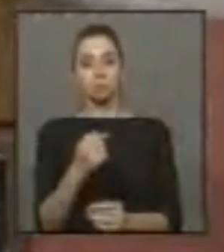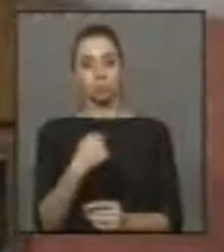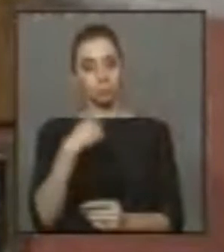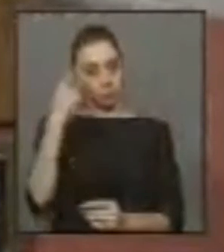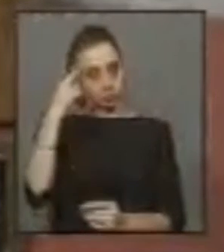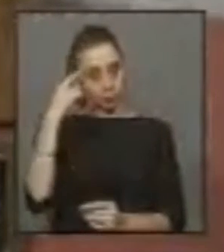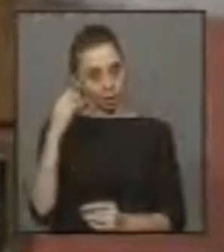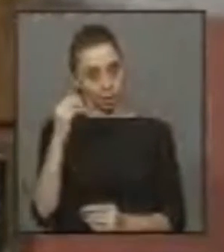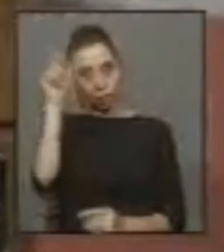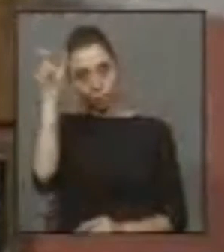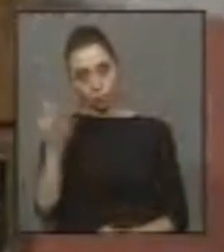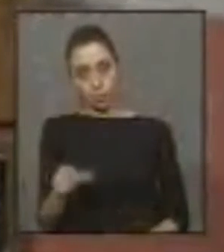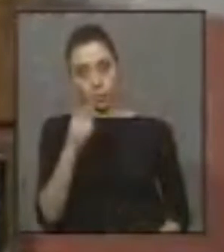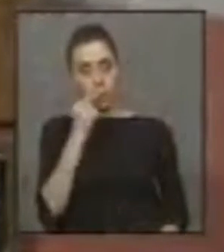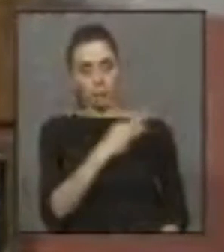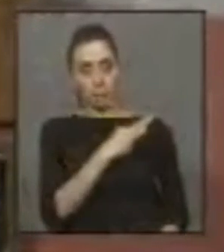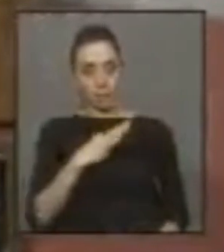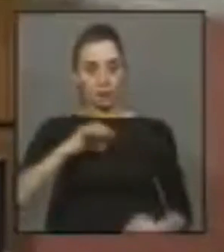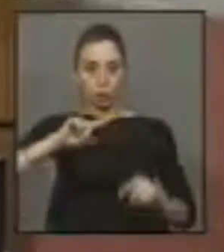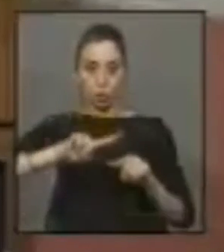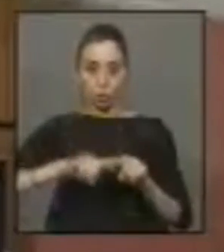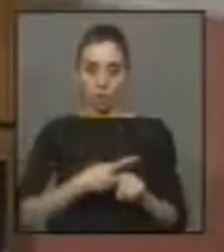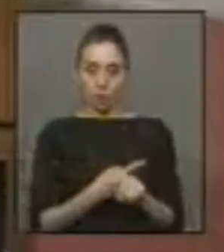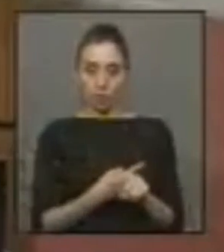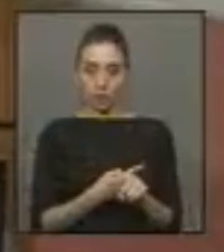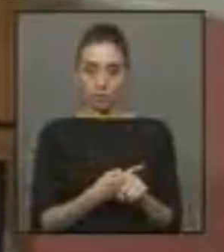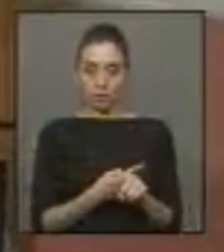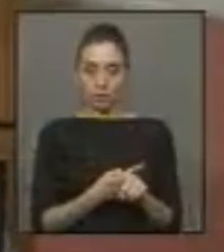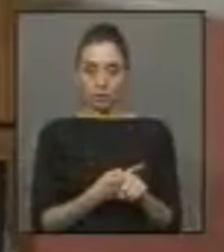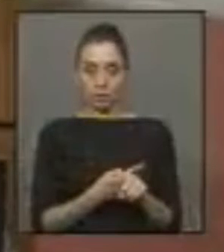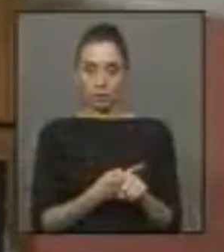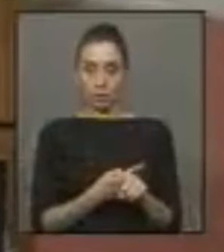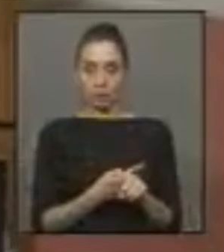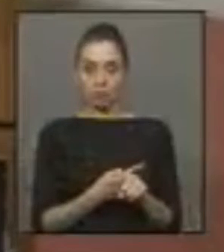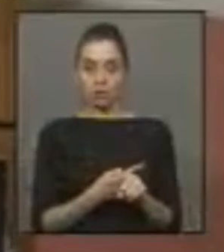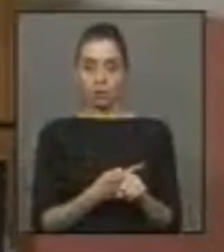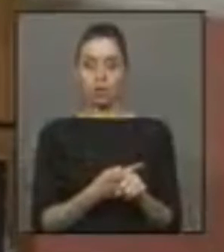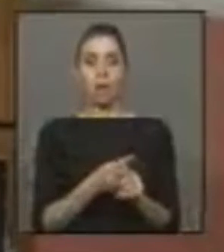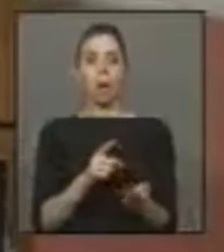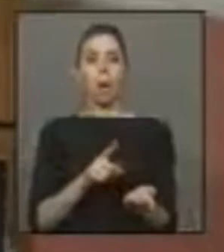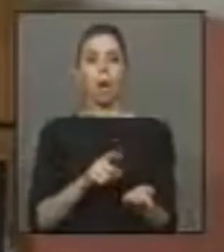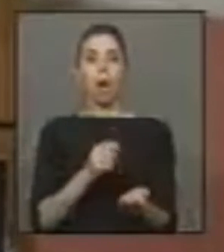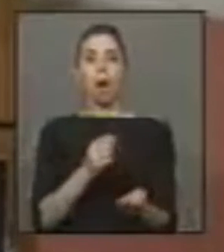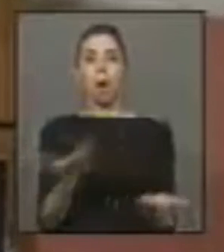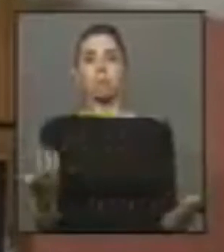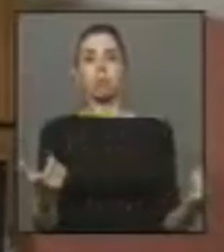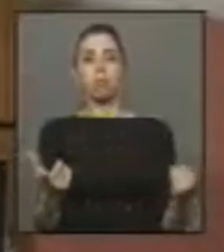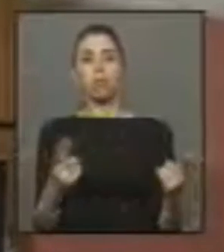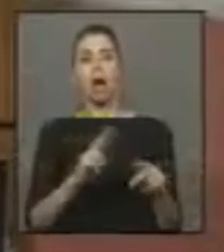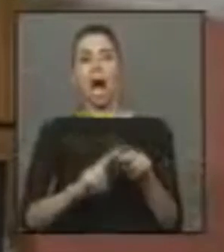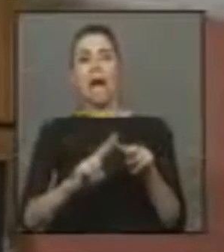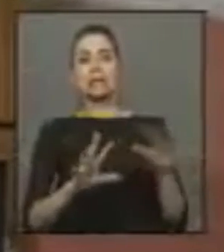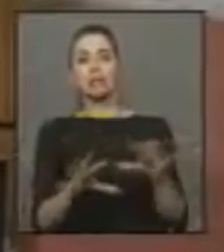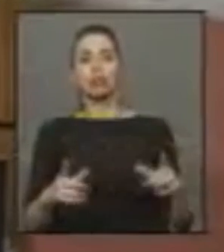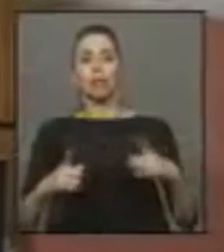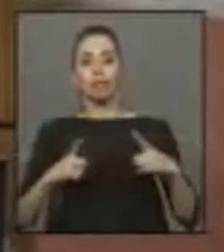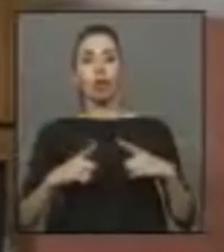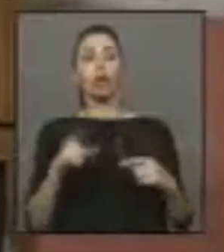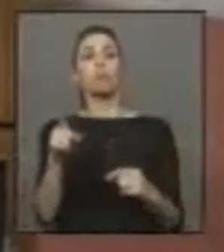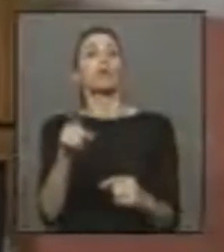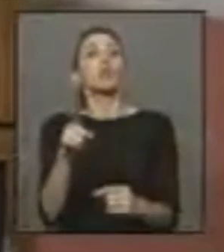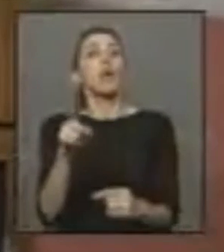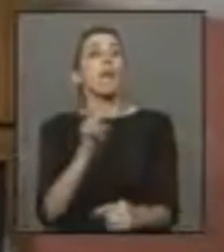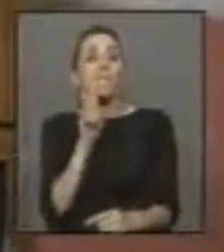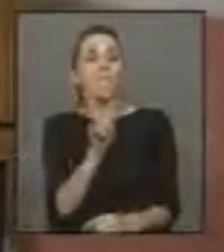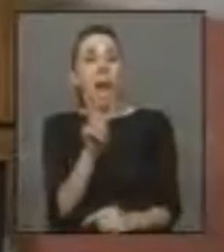considero que el Ministro, una vez más, está dando pasos flojos respecto a ese proyecto tan ansiado por los valdivianos.